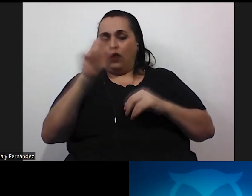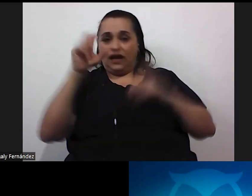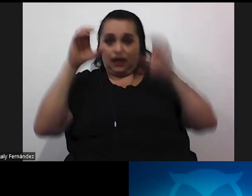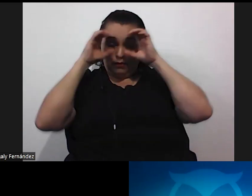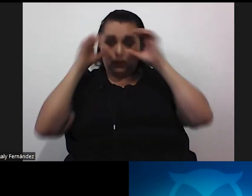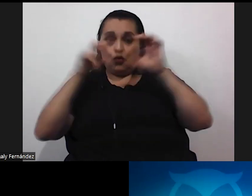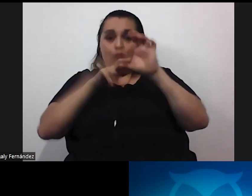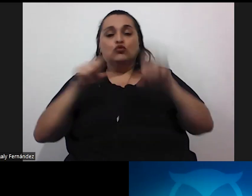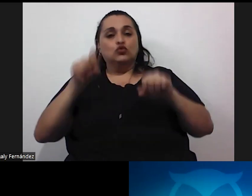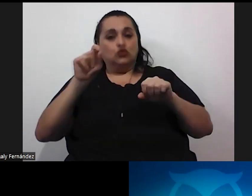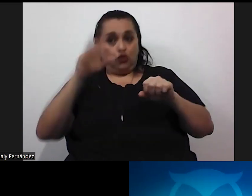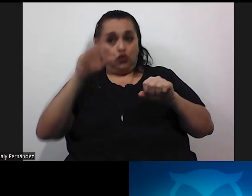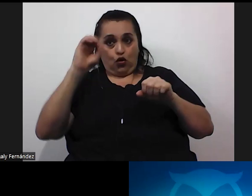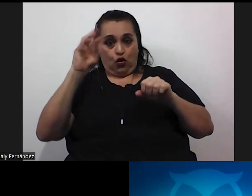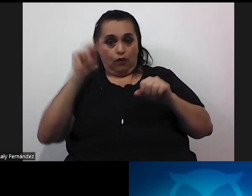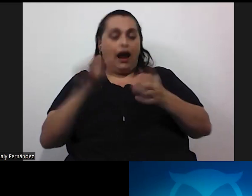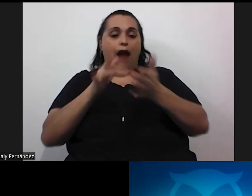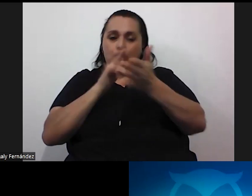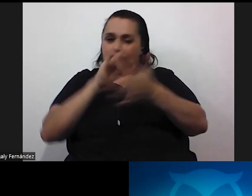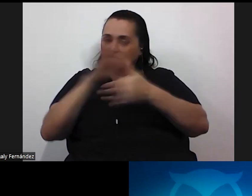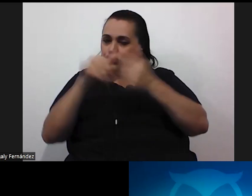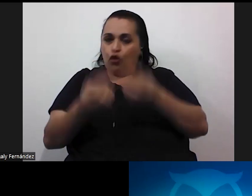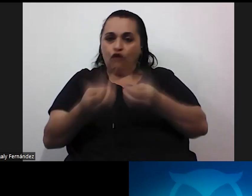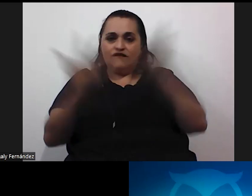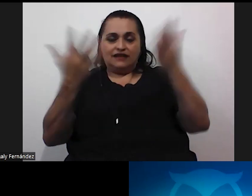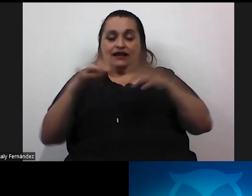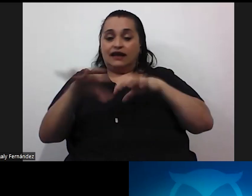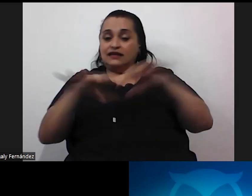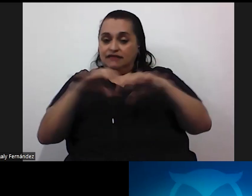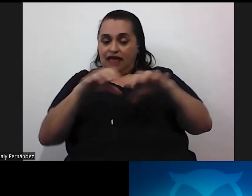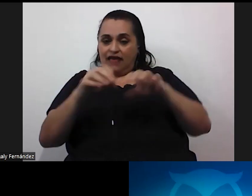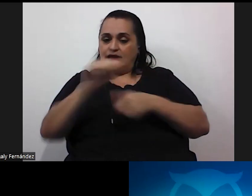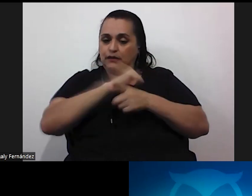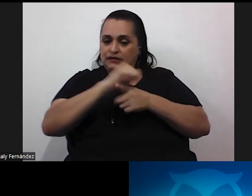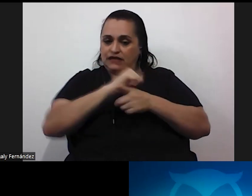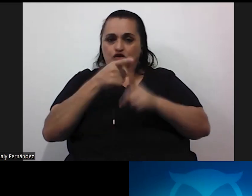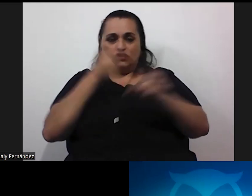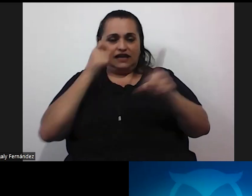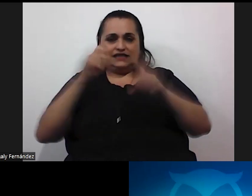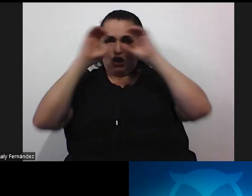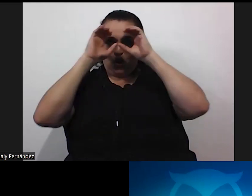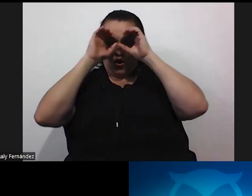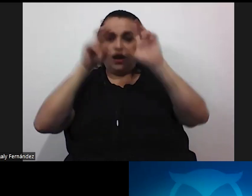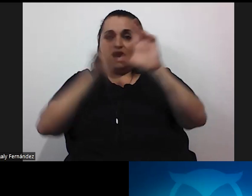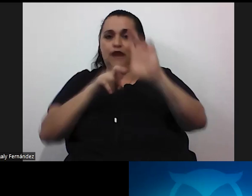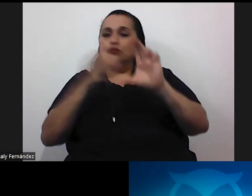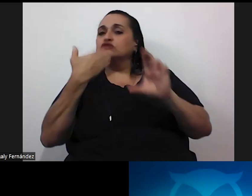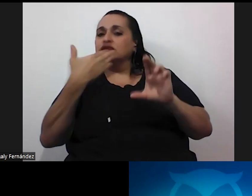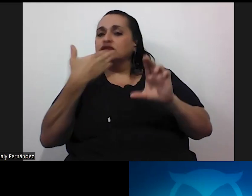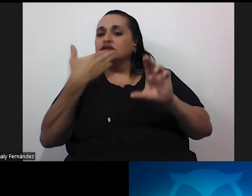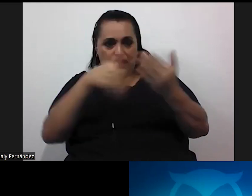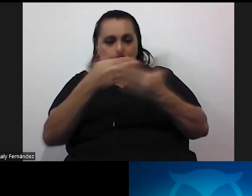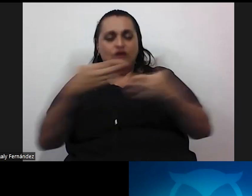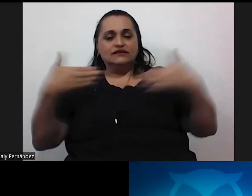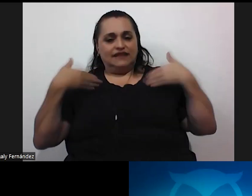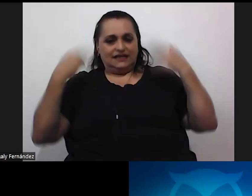aproveche toda la oferta de actividades de capacitación y similares que se ofrecen desde el Colipro muchas gracias a todos y todas feliz